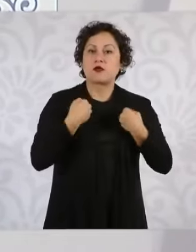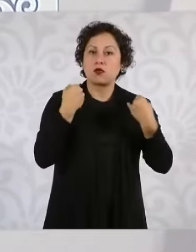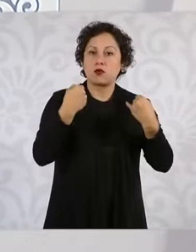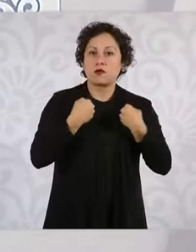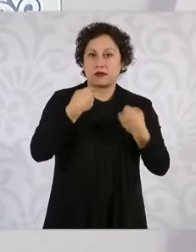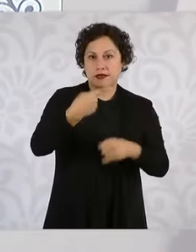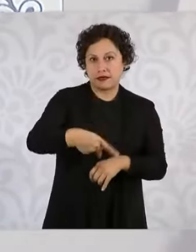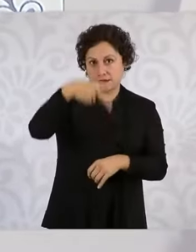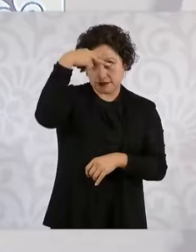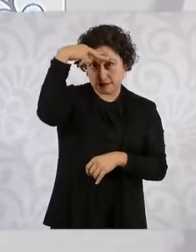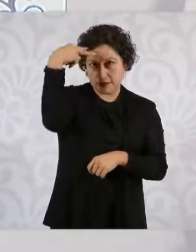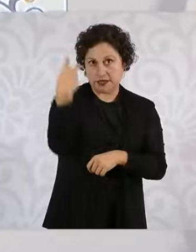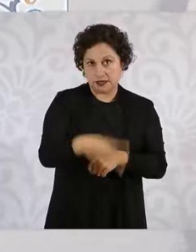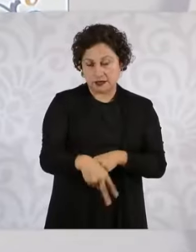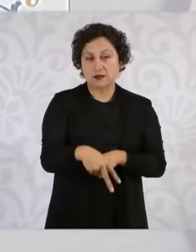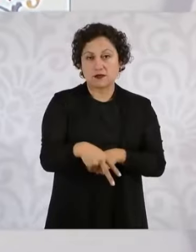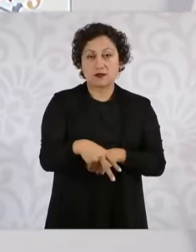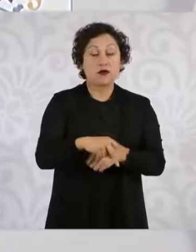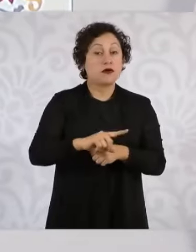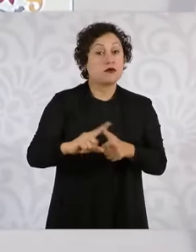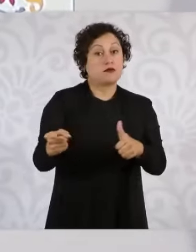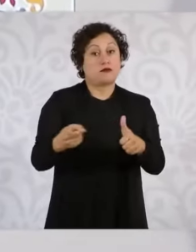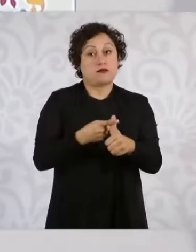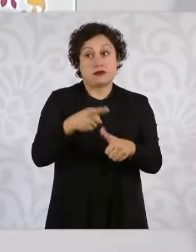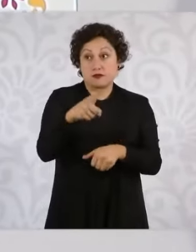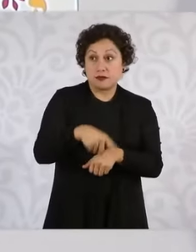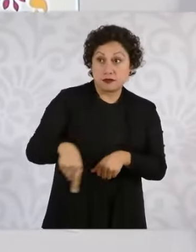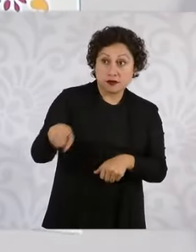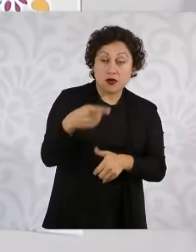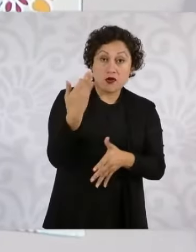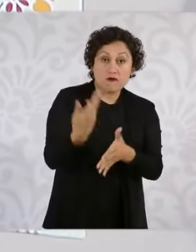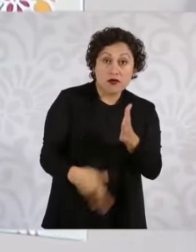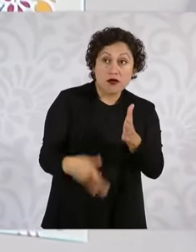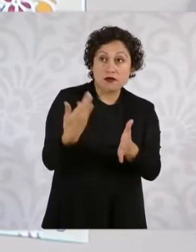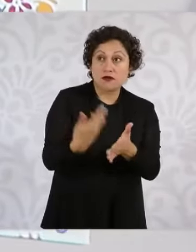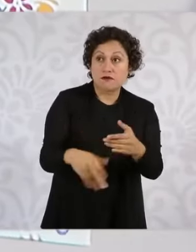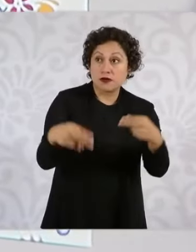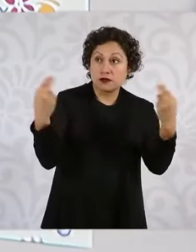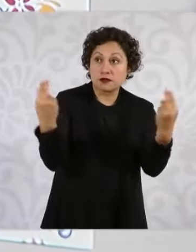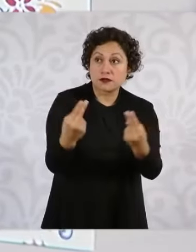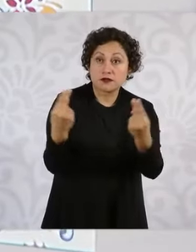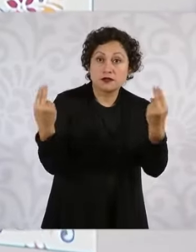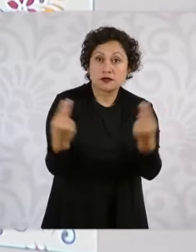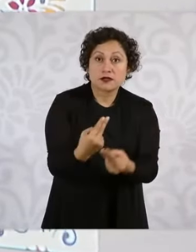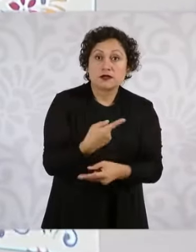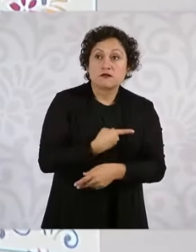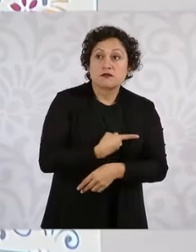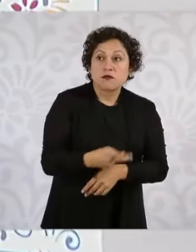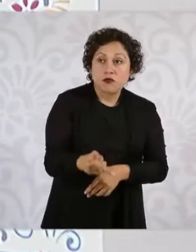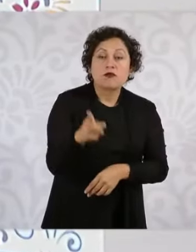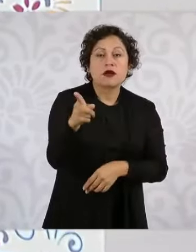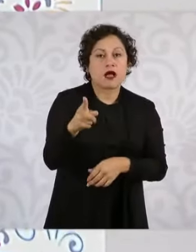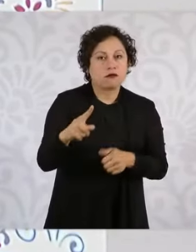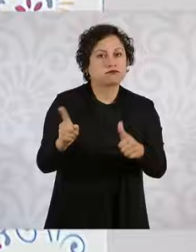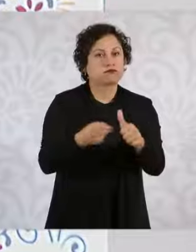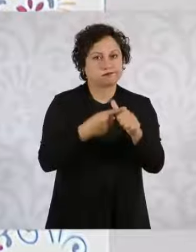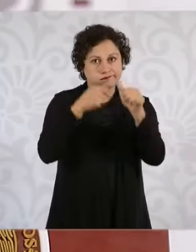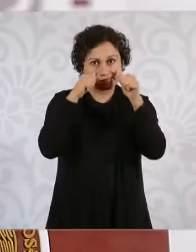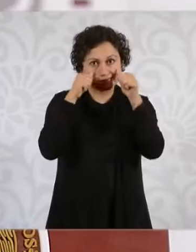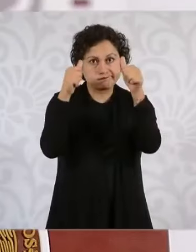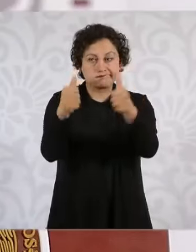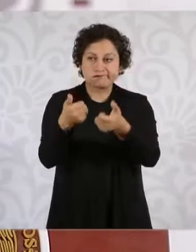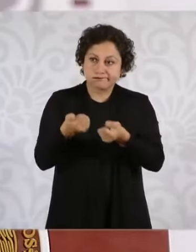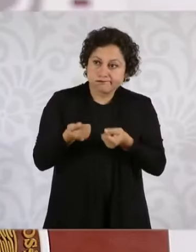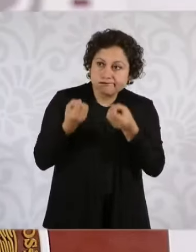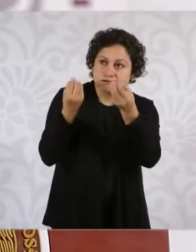Particularmente aquellos que no tienen los suficientes recursos para poder desarrollar todas las actividades